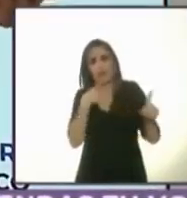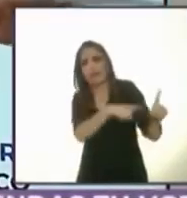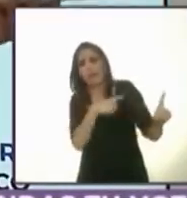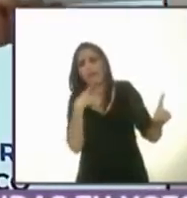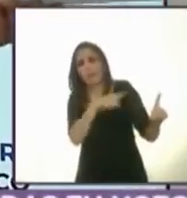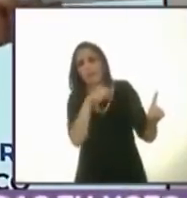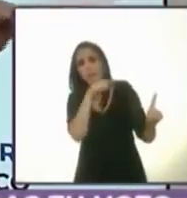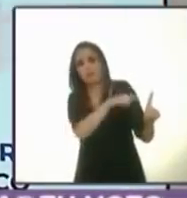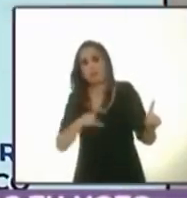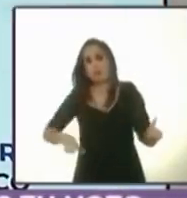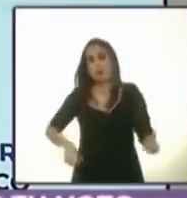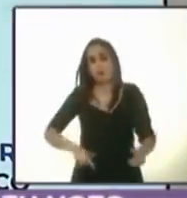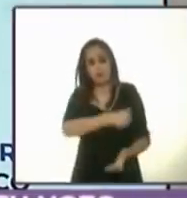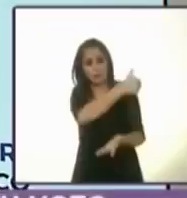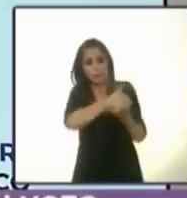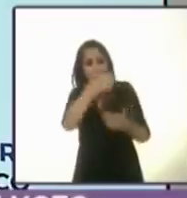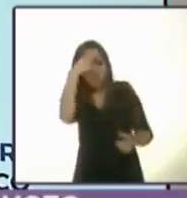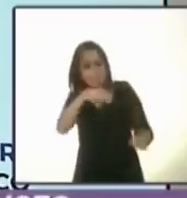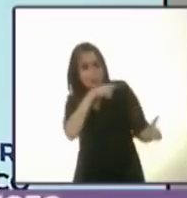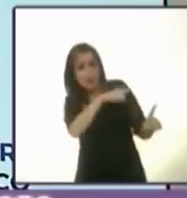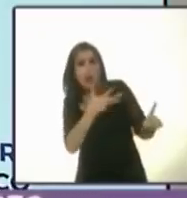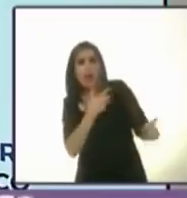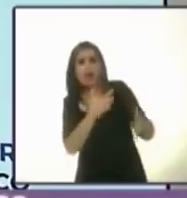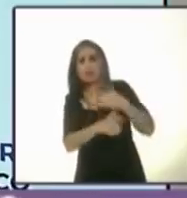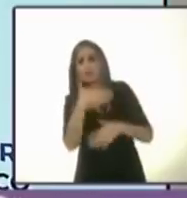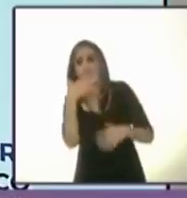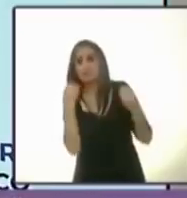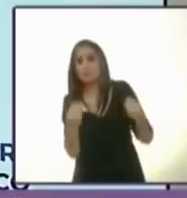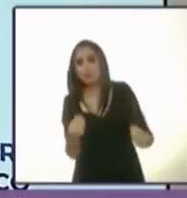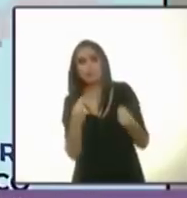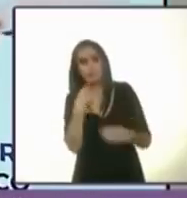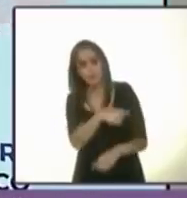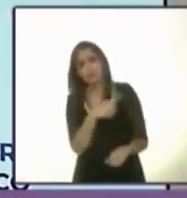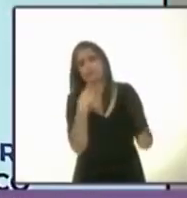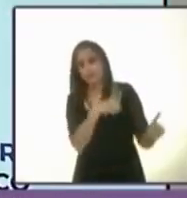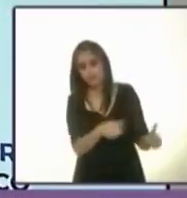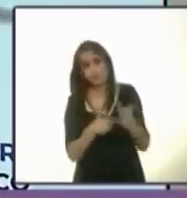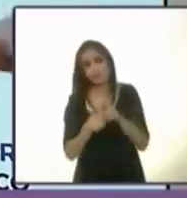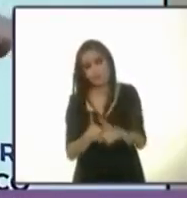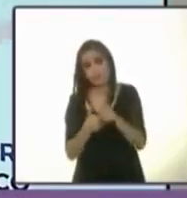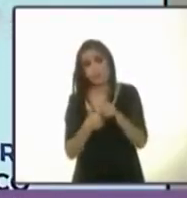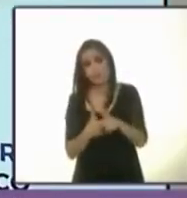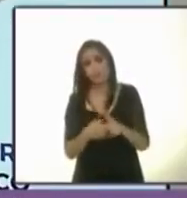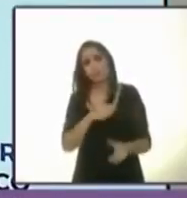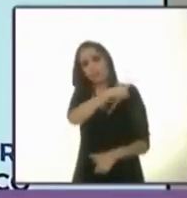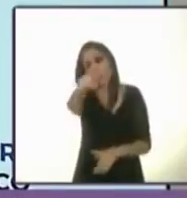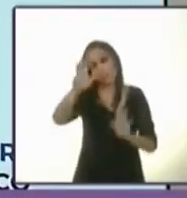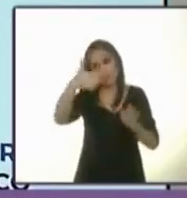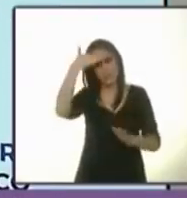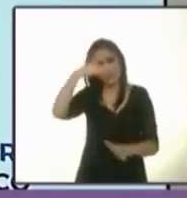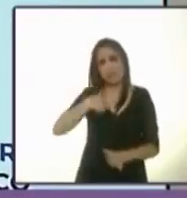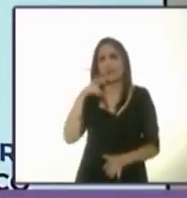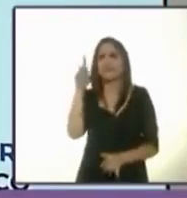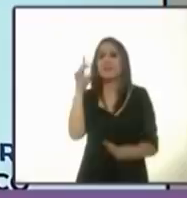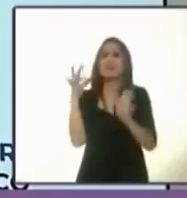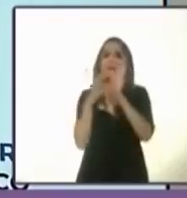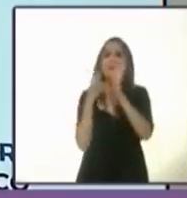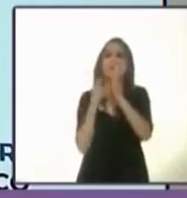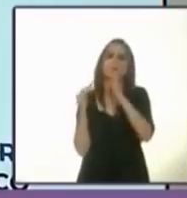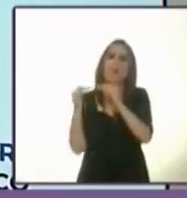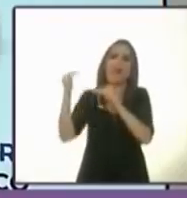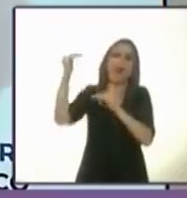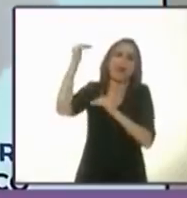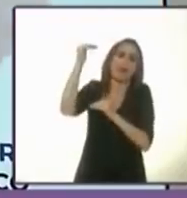ocurriendo desde el gobierno de la ciudad. No podemos evitar esta denuncia. Pero además, ustedes saben, estamos 30 puntos arriba en las